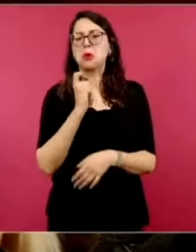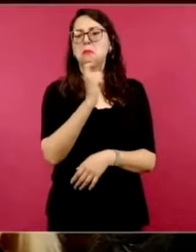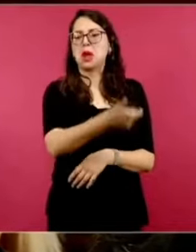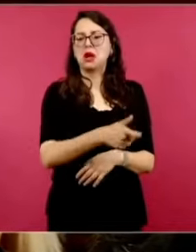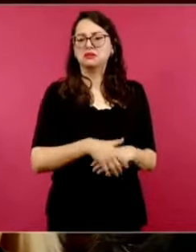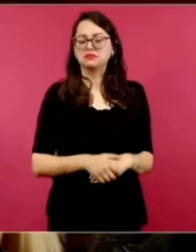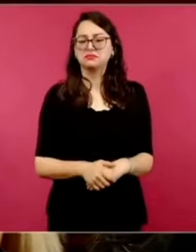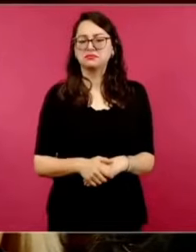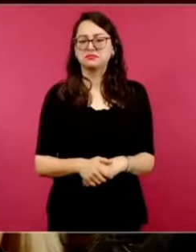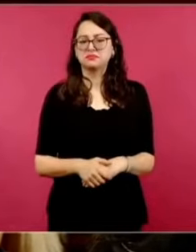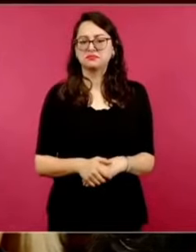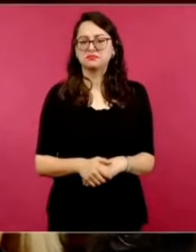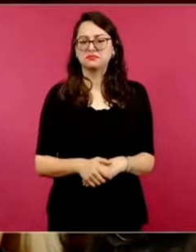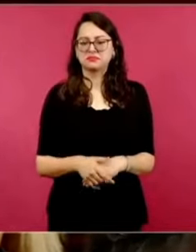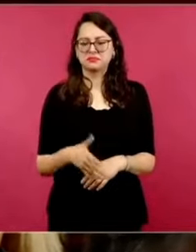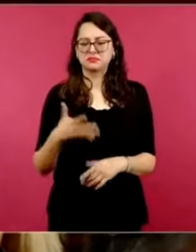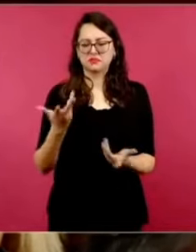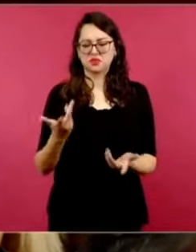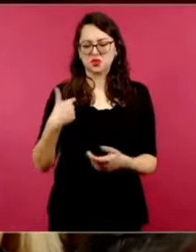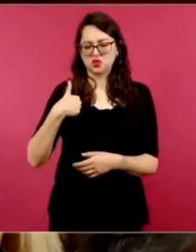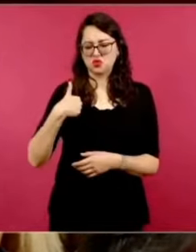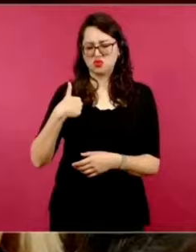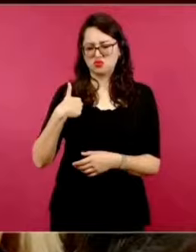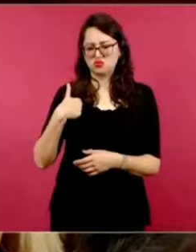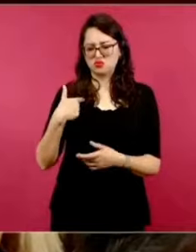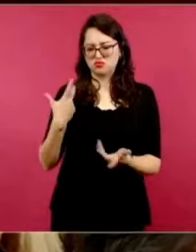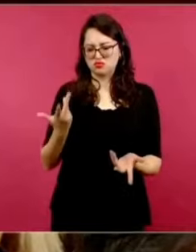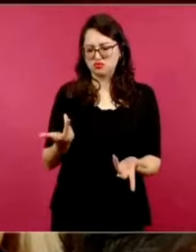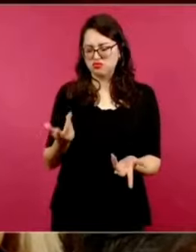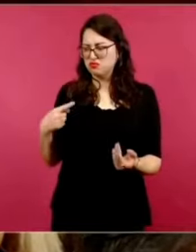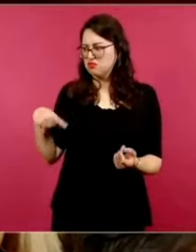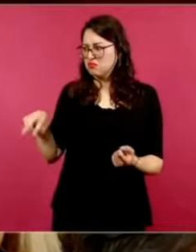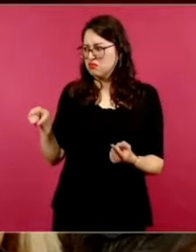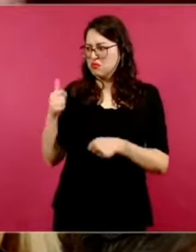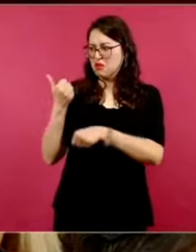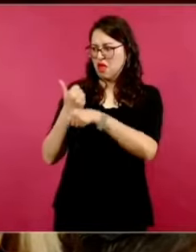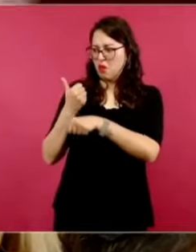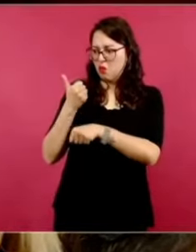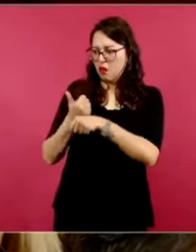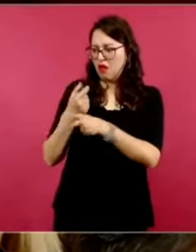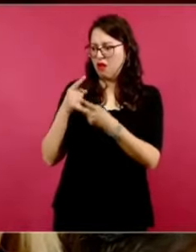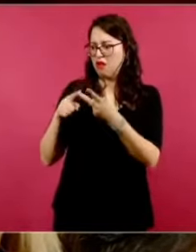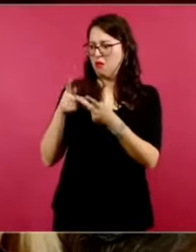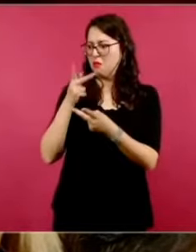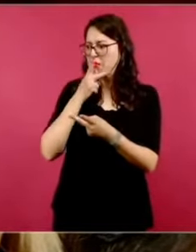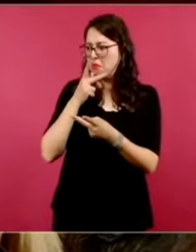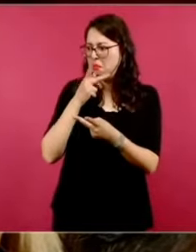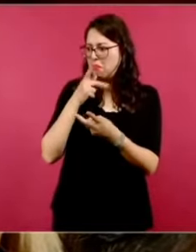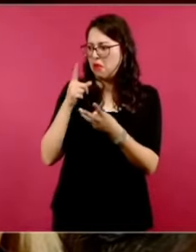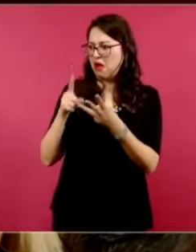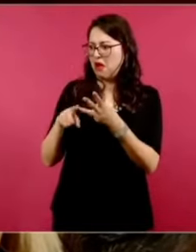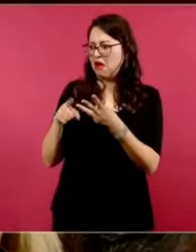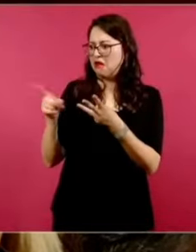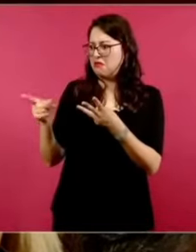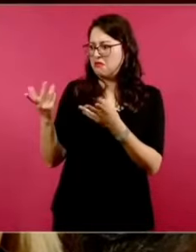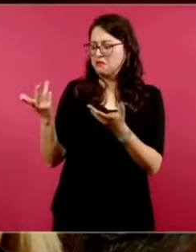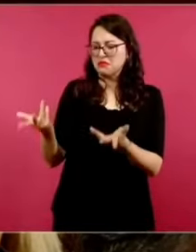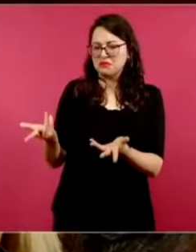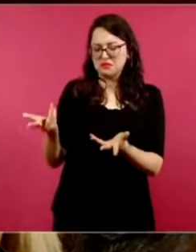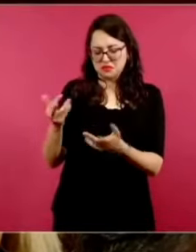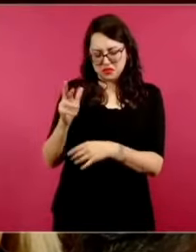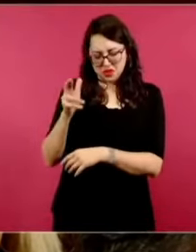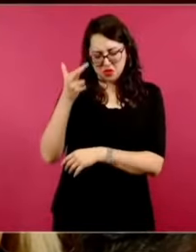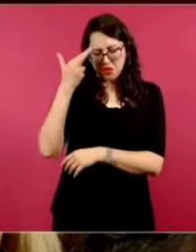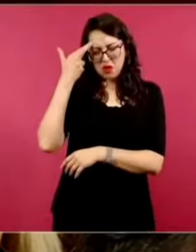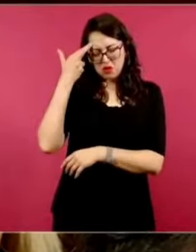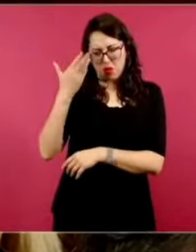dijo, me hubiera saltado los impuestos de todos ellos, porque su familia hace muchas décadas llegó